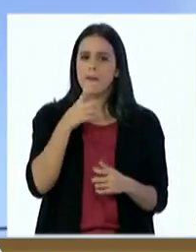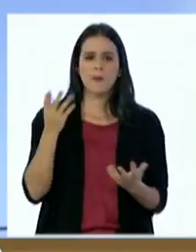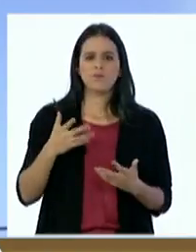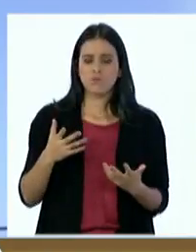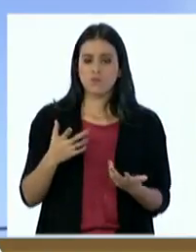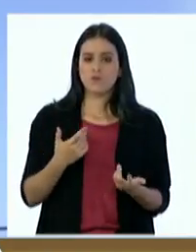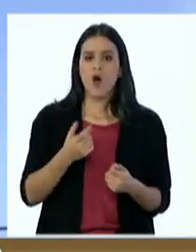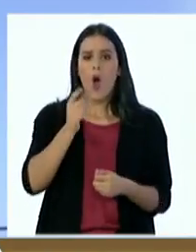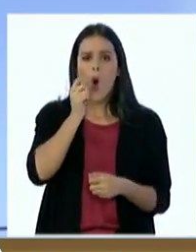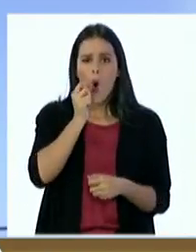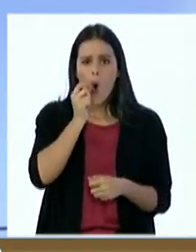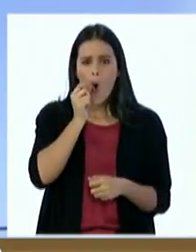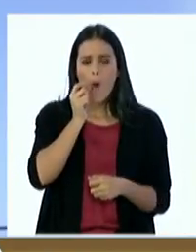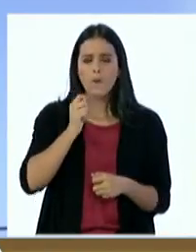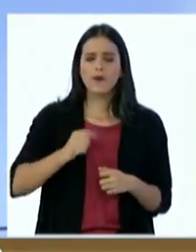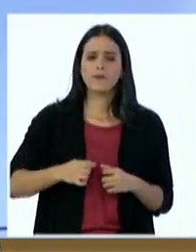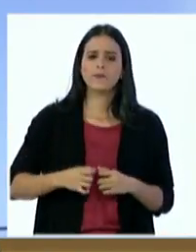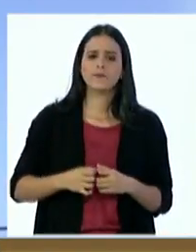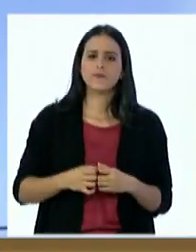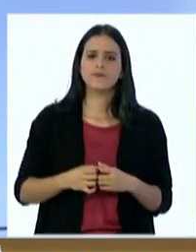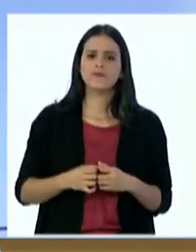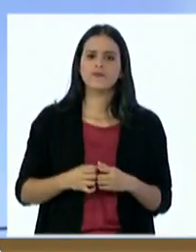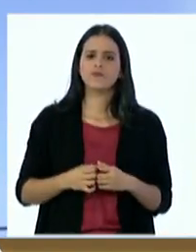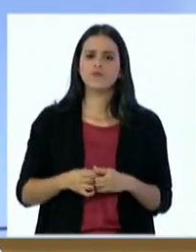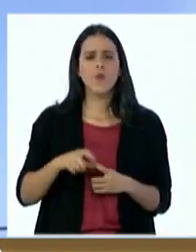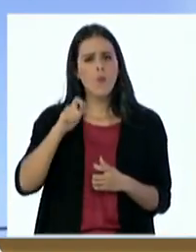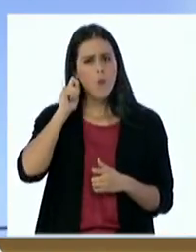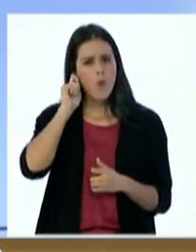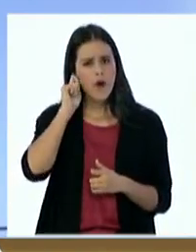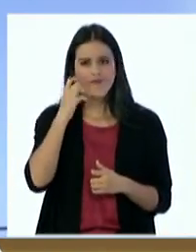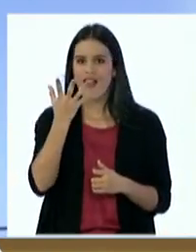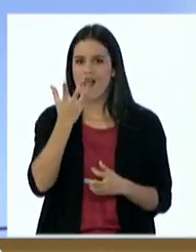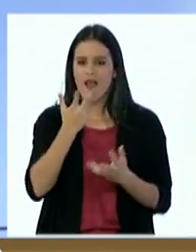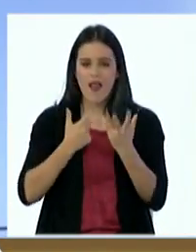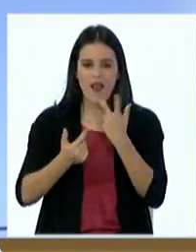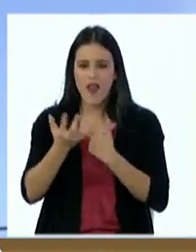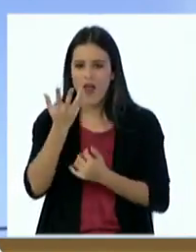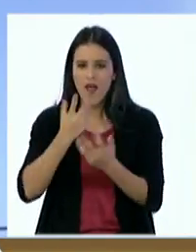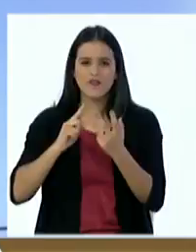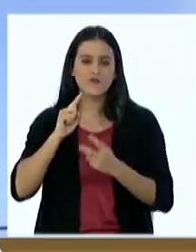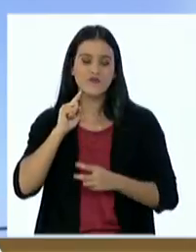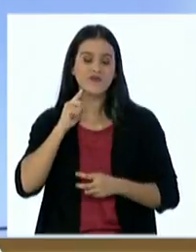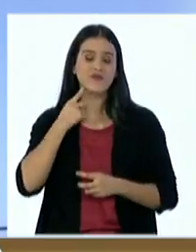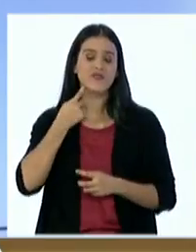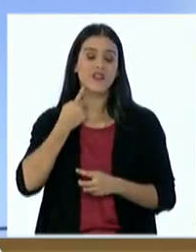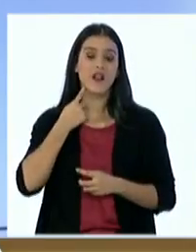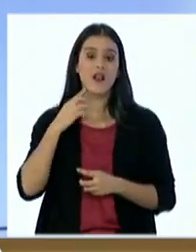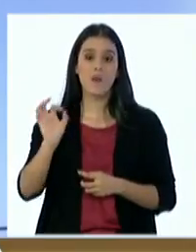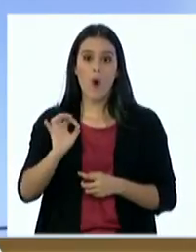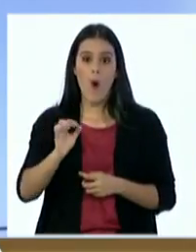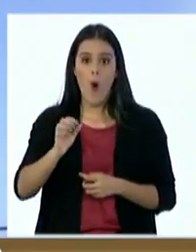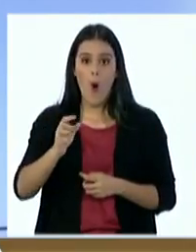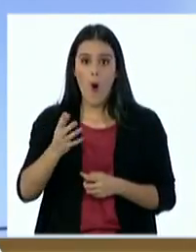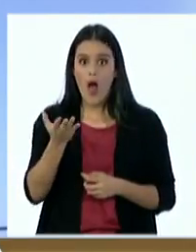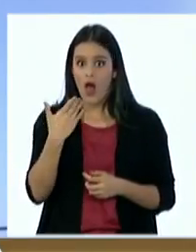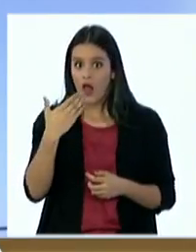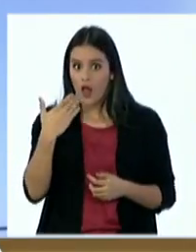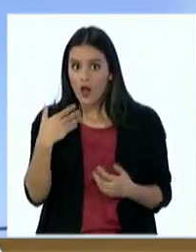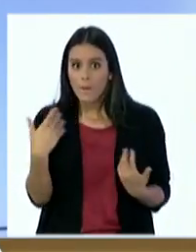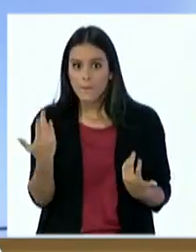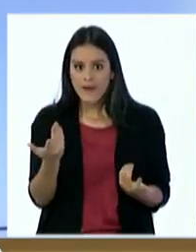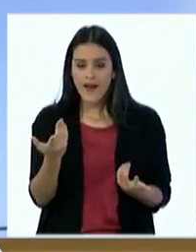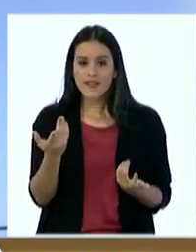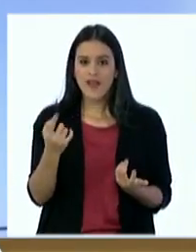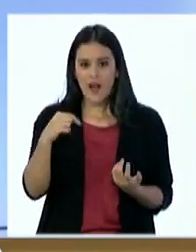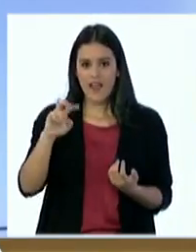Gerardo Molero Guos dice ¿será que una mujer que le gusta comer muchos limón o picante la mayoría de estas mujeres por